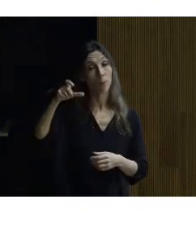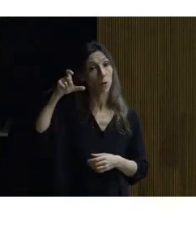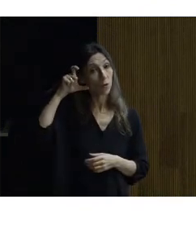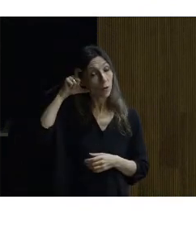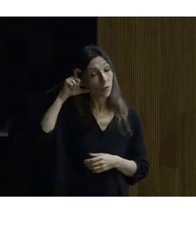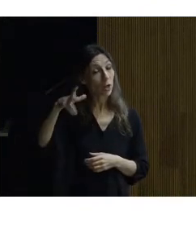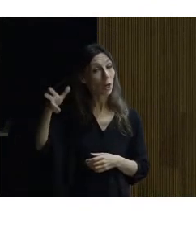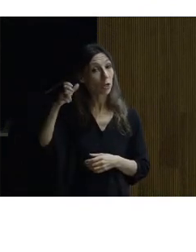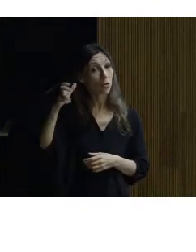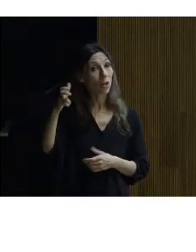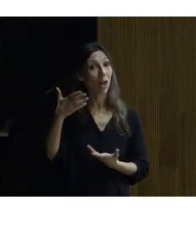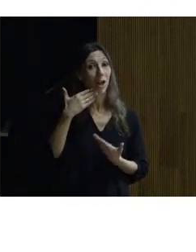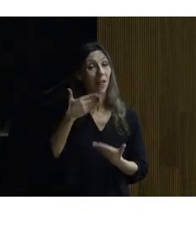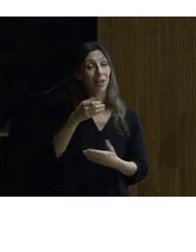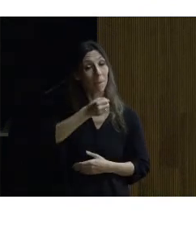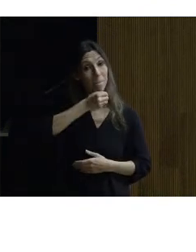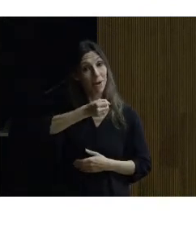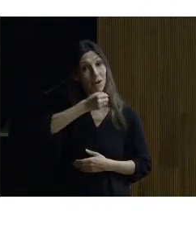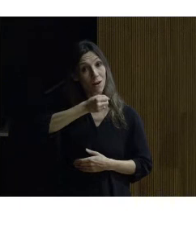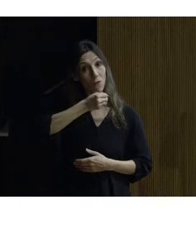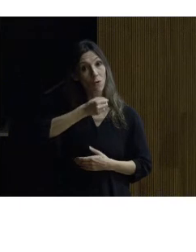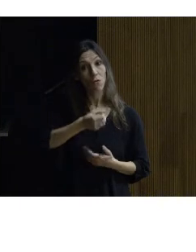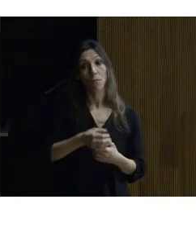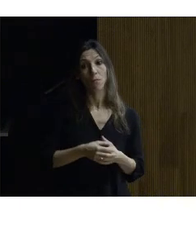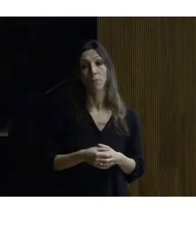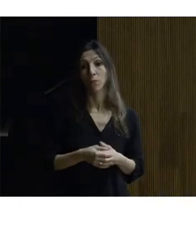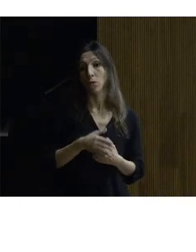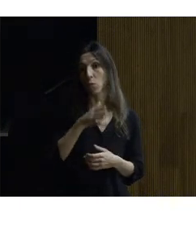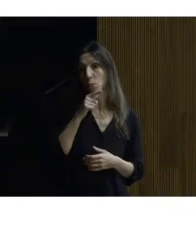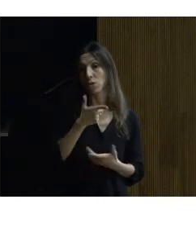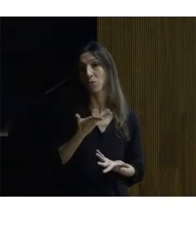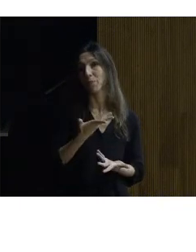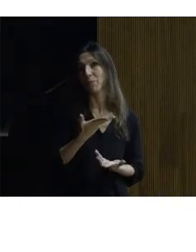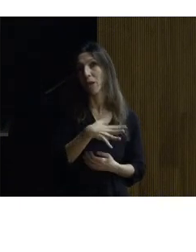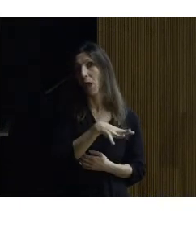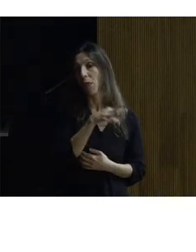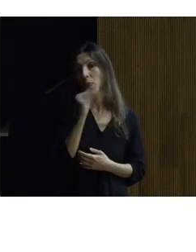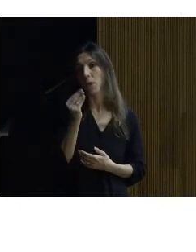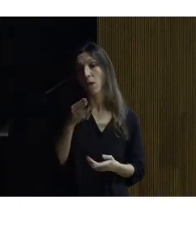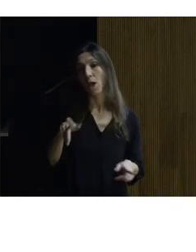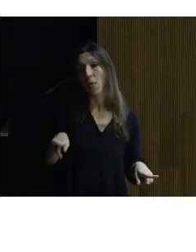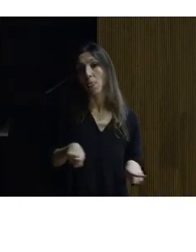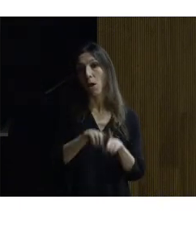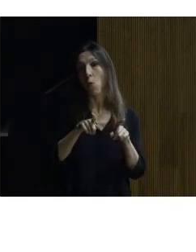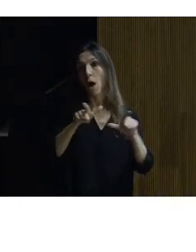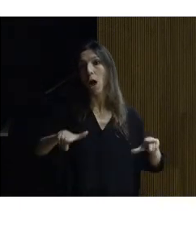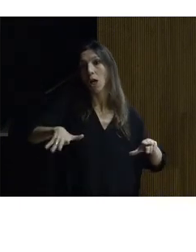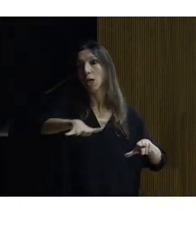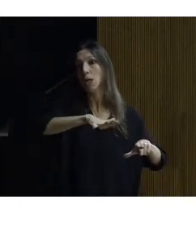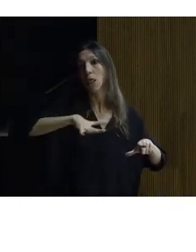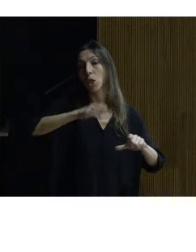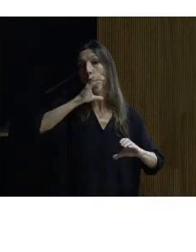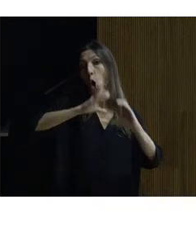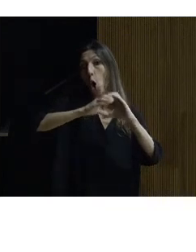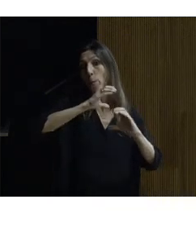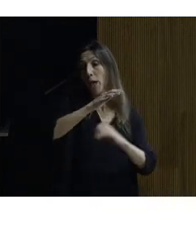escuchando a través del micrófono por lo tanto entenderíamos que en cualquier recinto en el que se esté realizando una comunicación